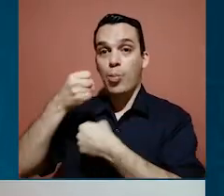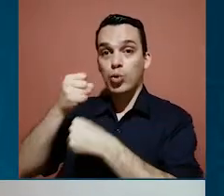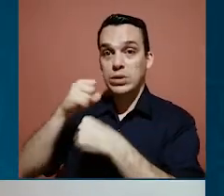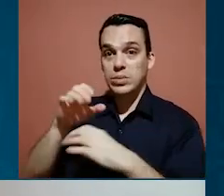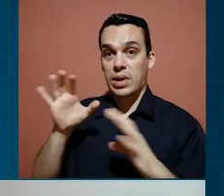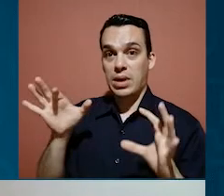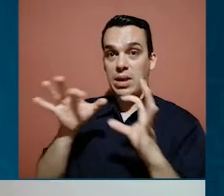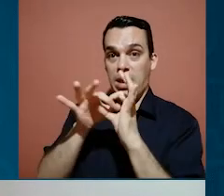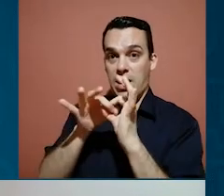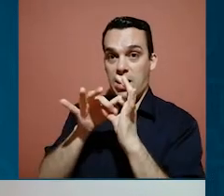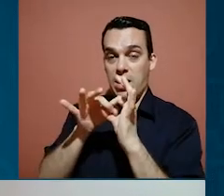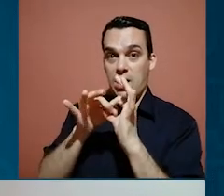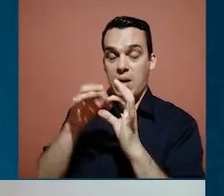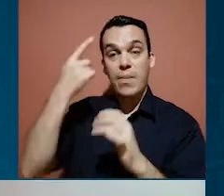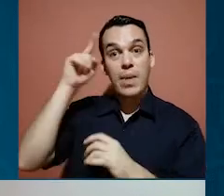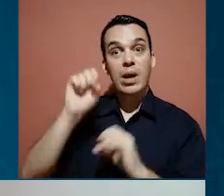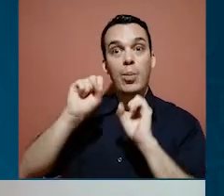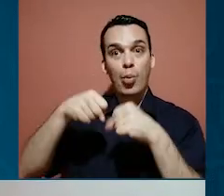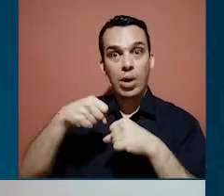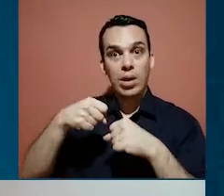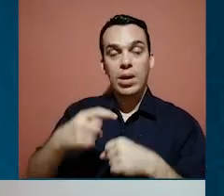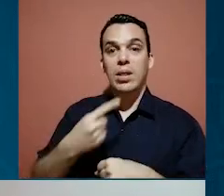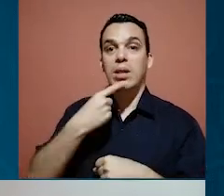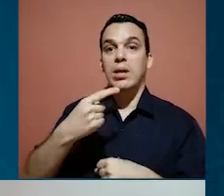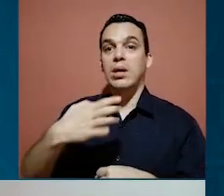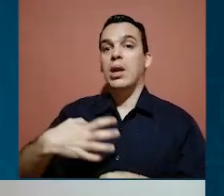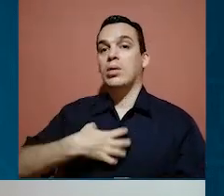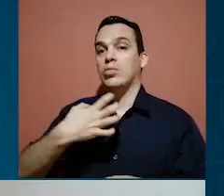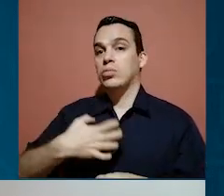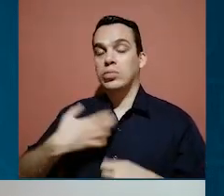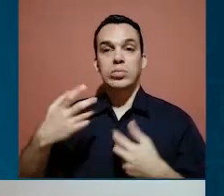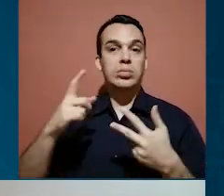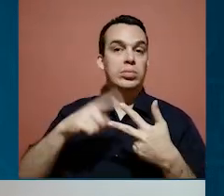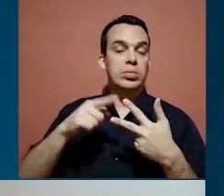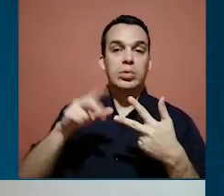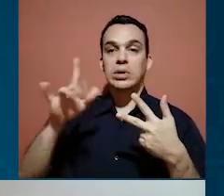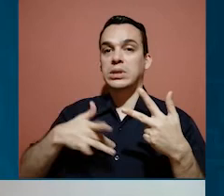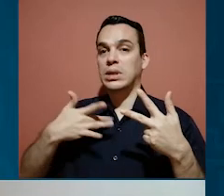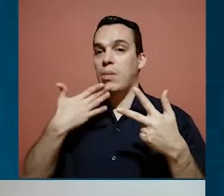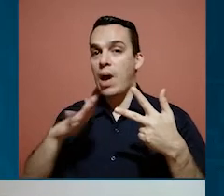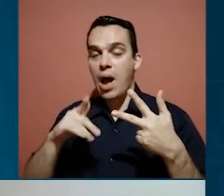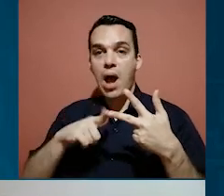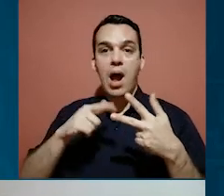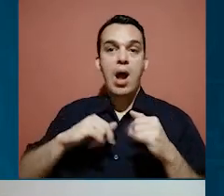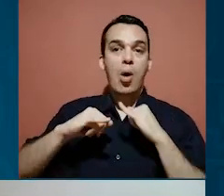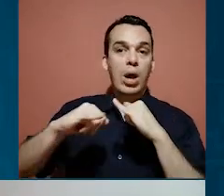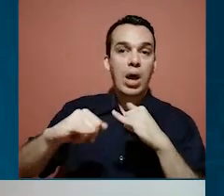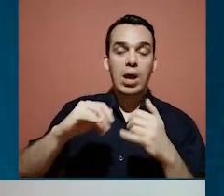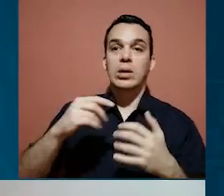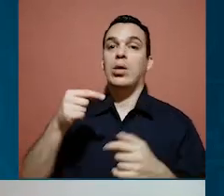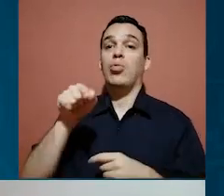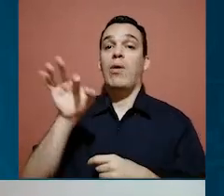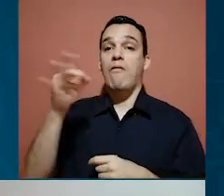municipalidad. Es el medio oficial para que puedan poner dichas denuncias o quejas o inconformidades, ¿verdad? Es una